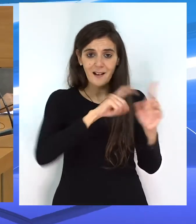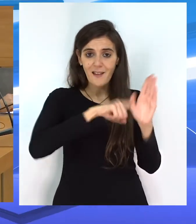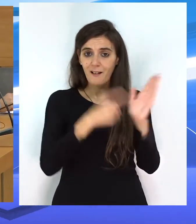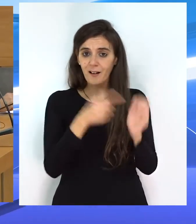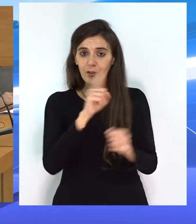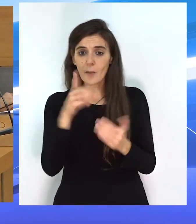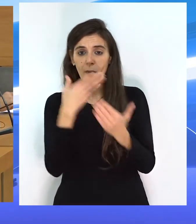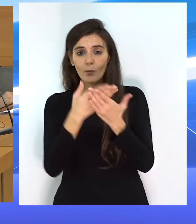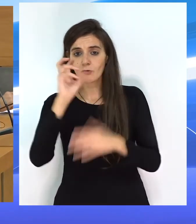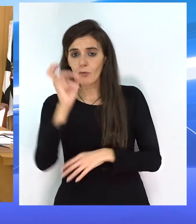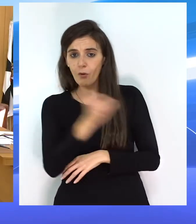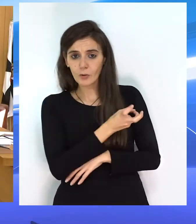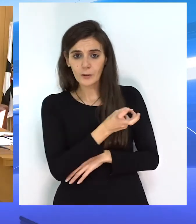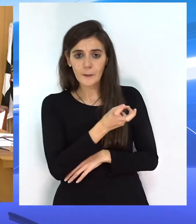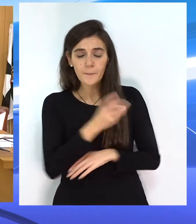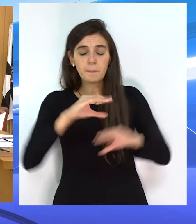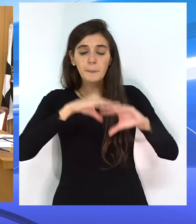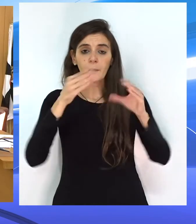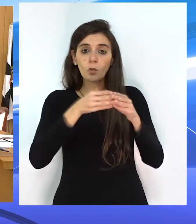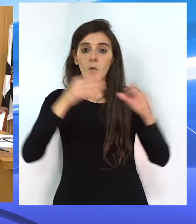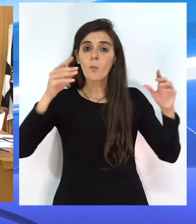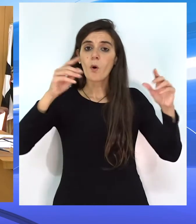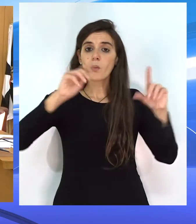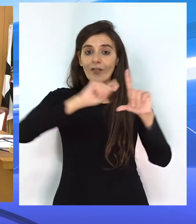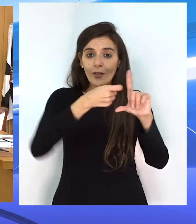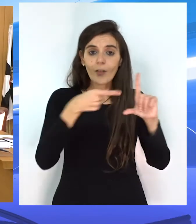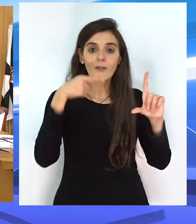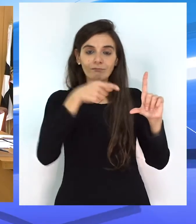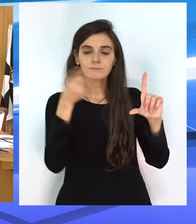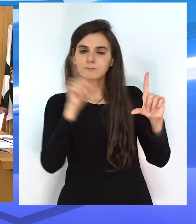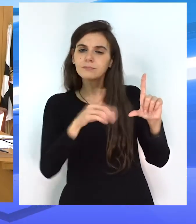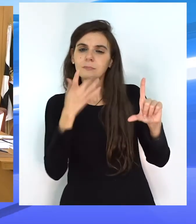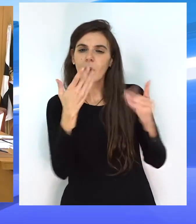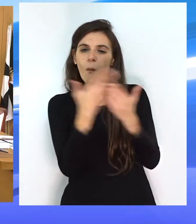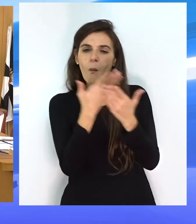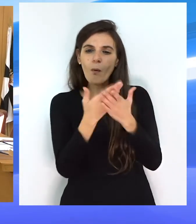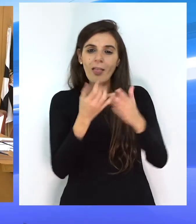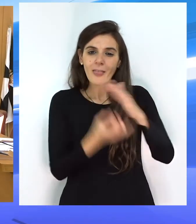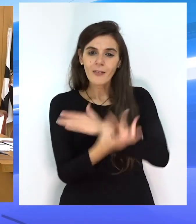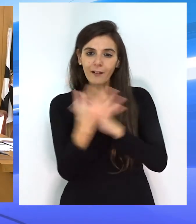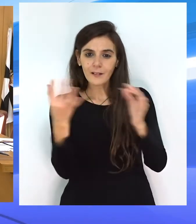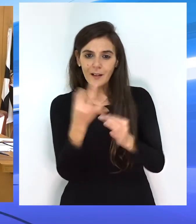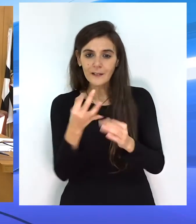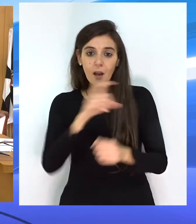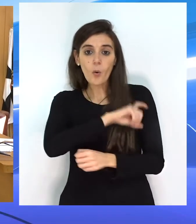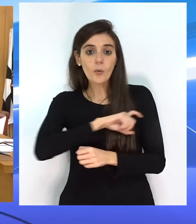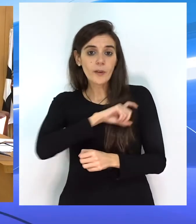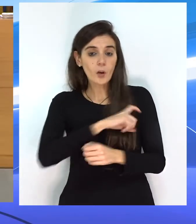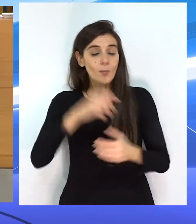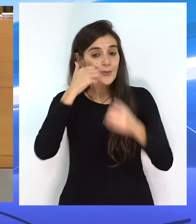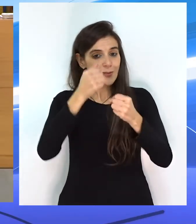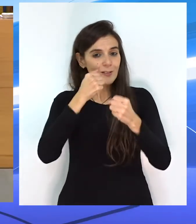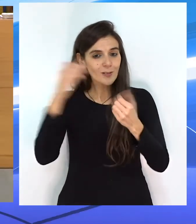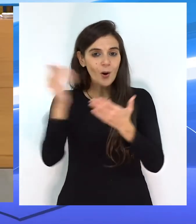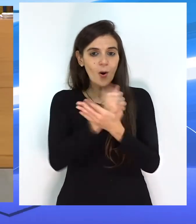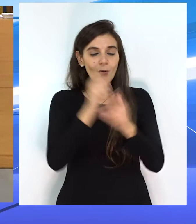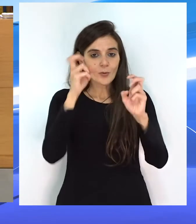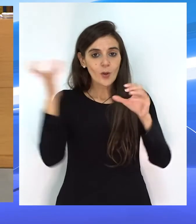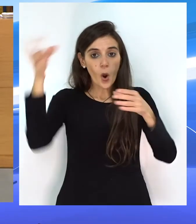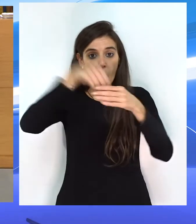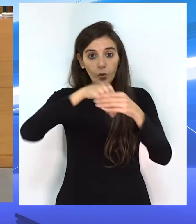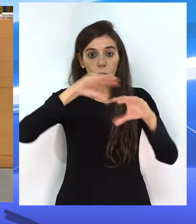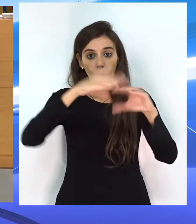además de otras propuestas. El Movimiento por la Dignidad y la Ciudadanía, por ejemplo, apuesta por la creación de una comisión de sanidad